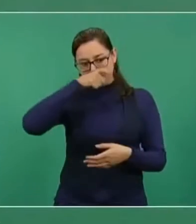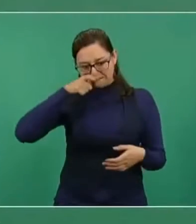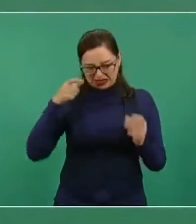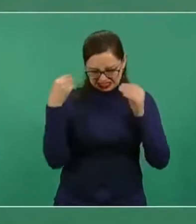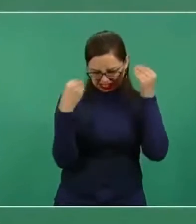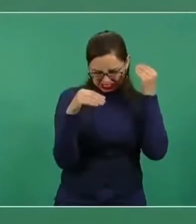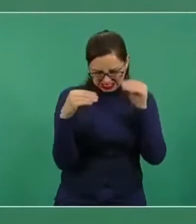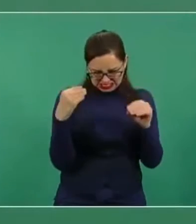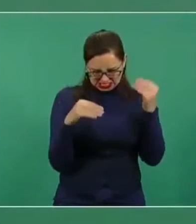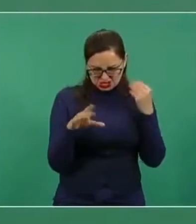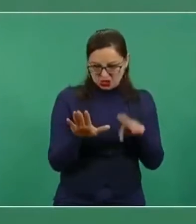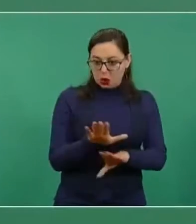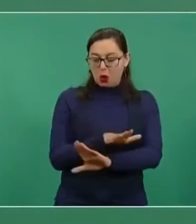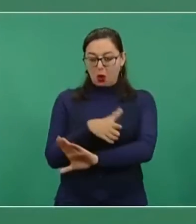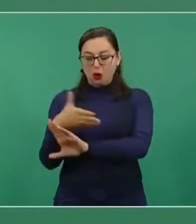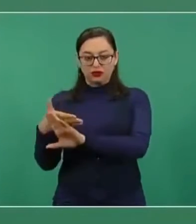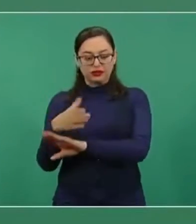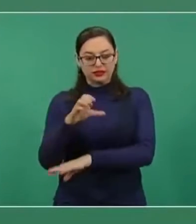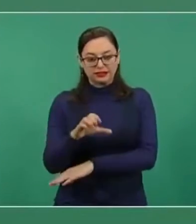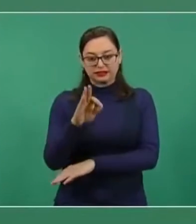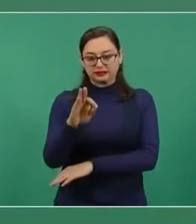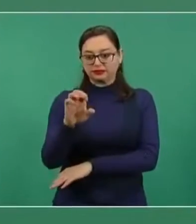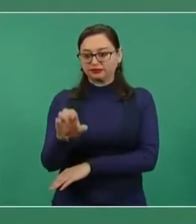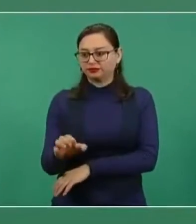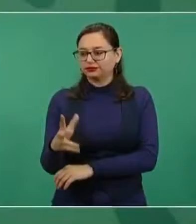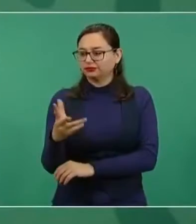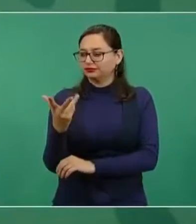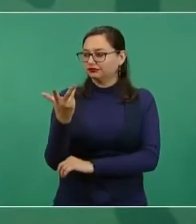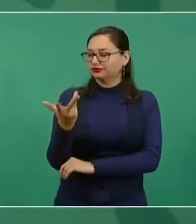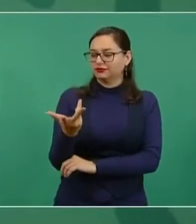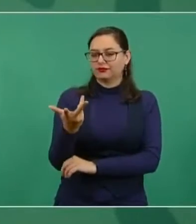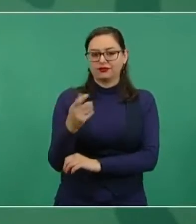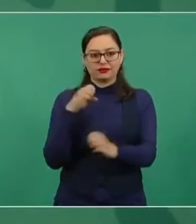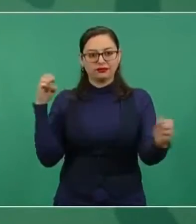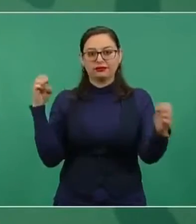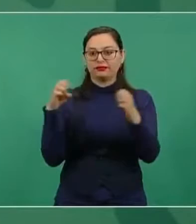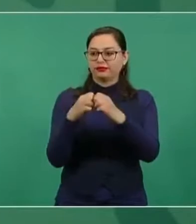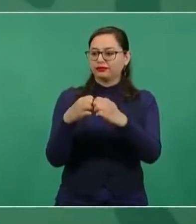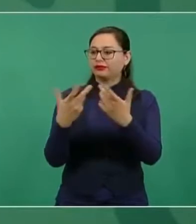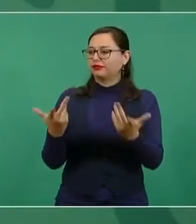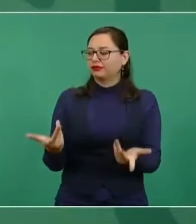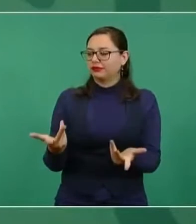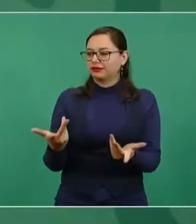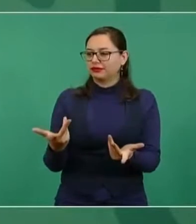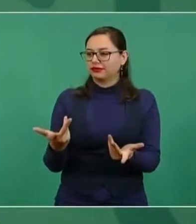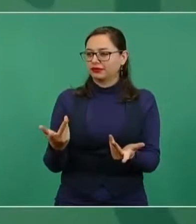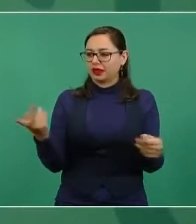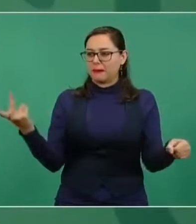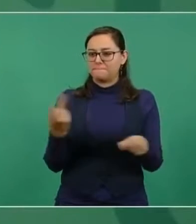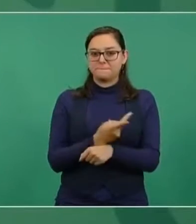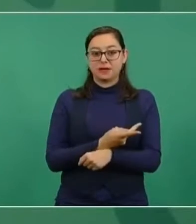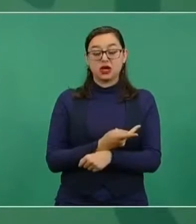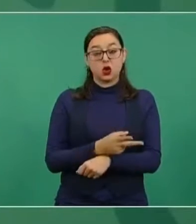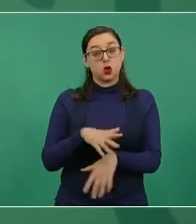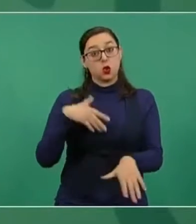engañando de que necesitábamos gas porque se iban a construir 12